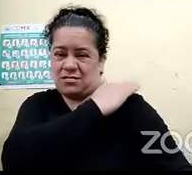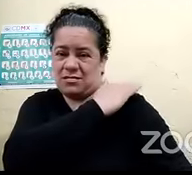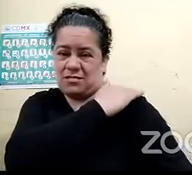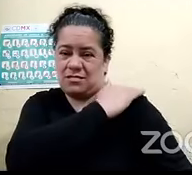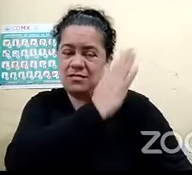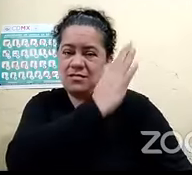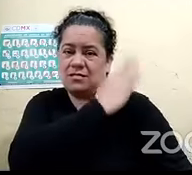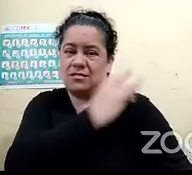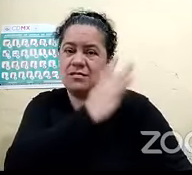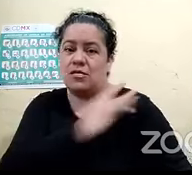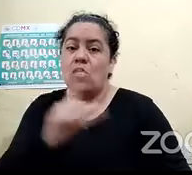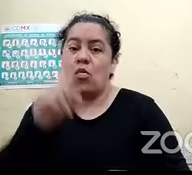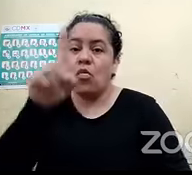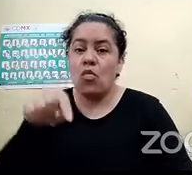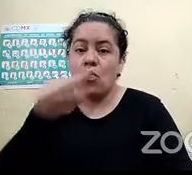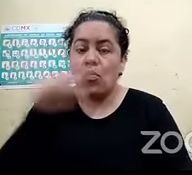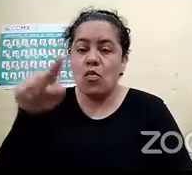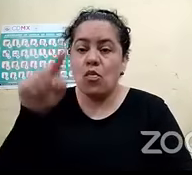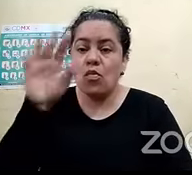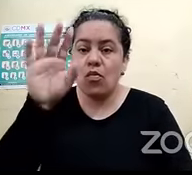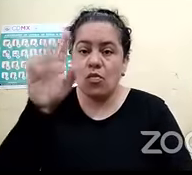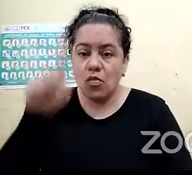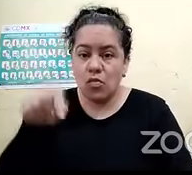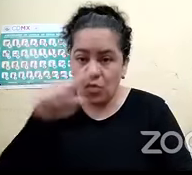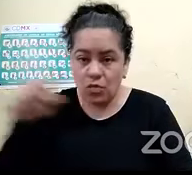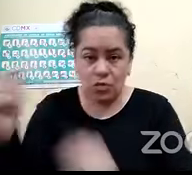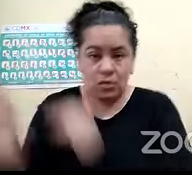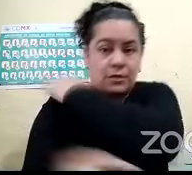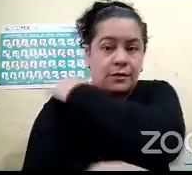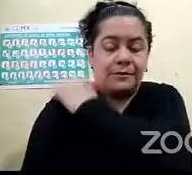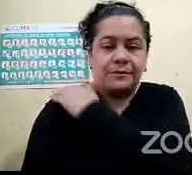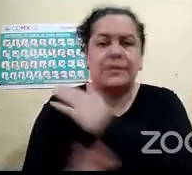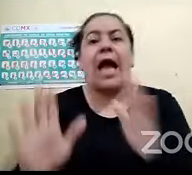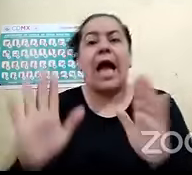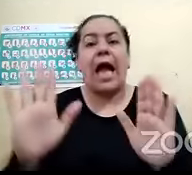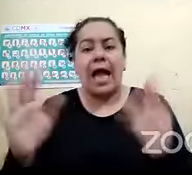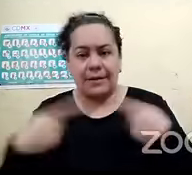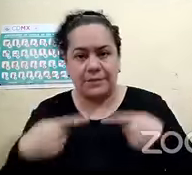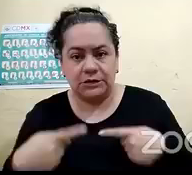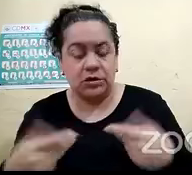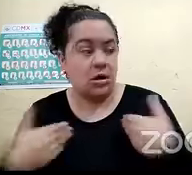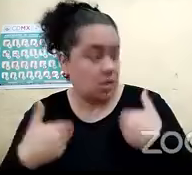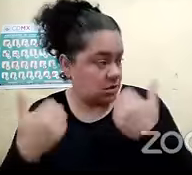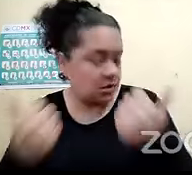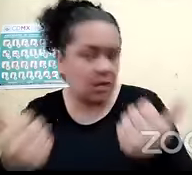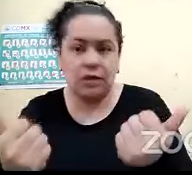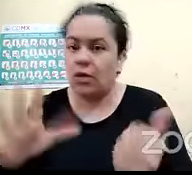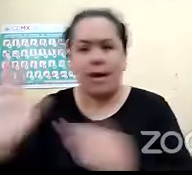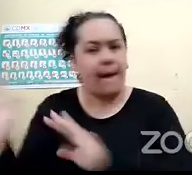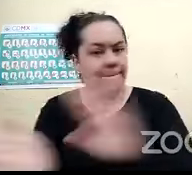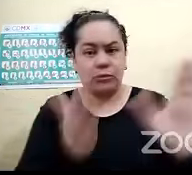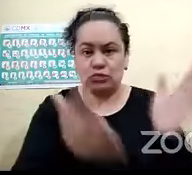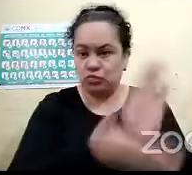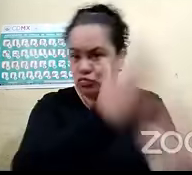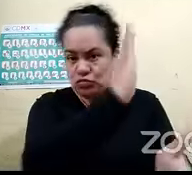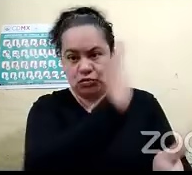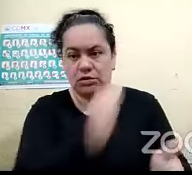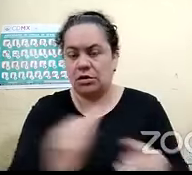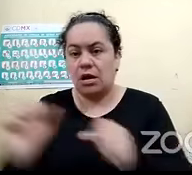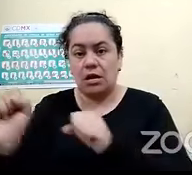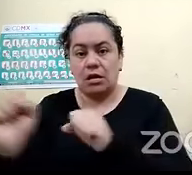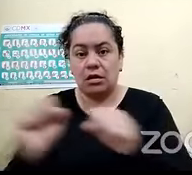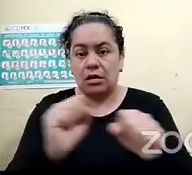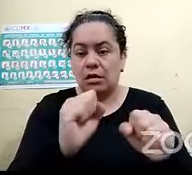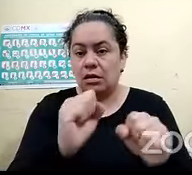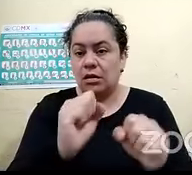cruz y ya con eso la persona capta algo está pasando me dejo llevar y ya quizás iba a ir nerviosa